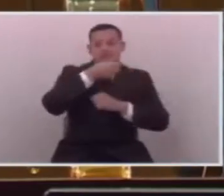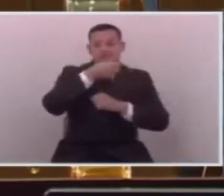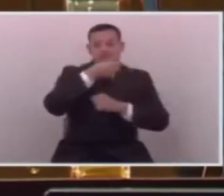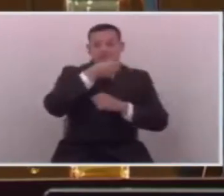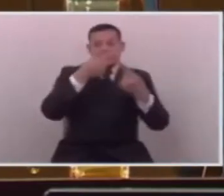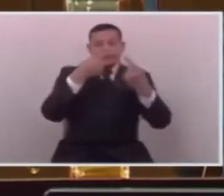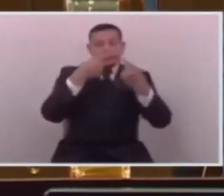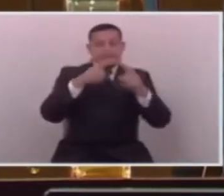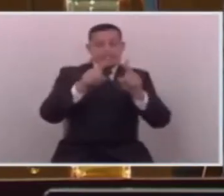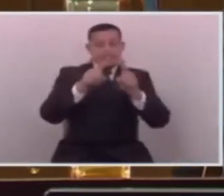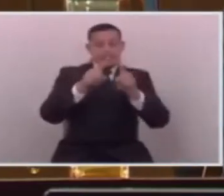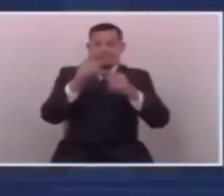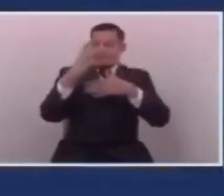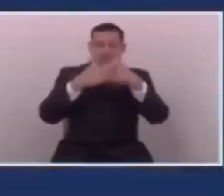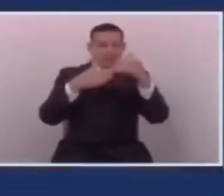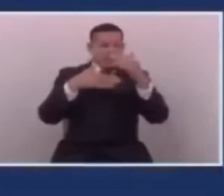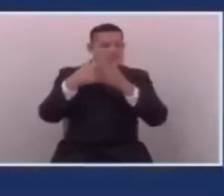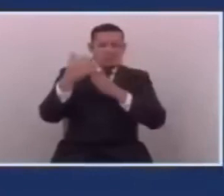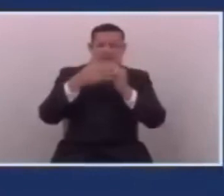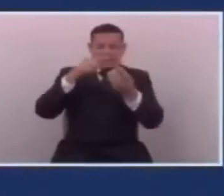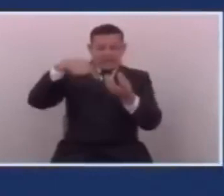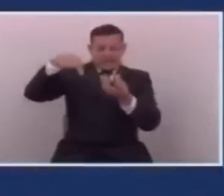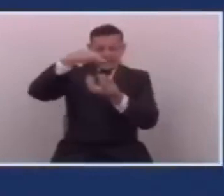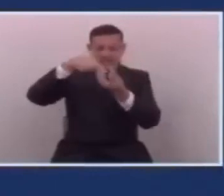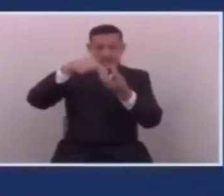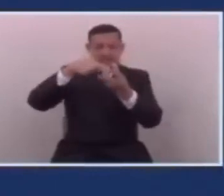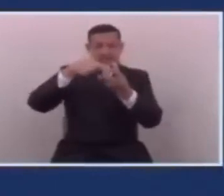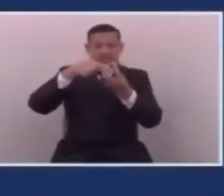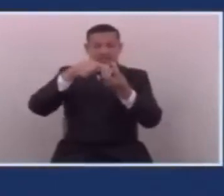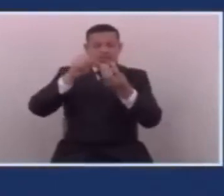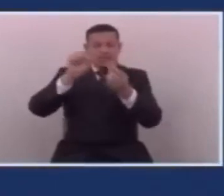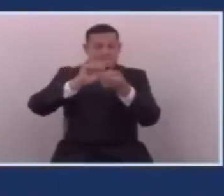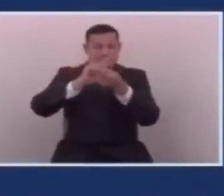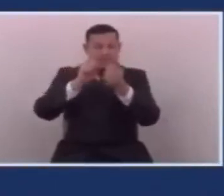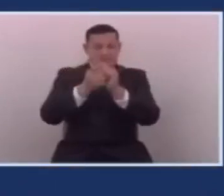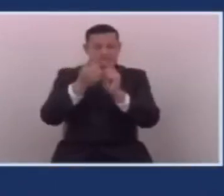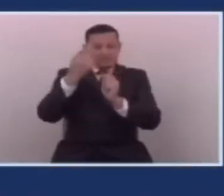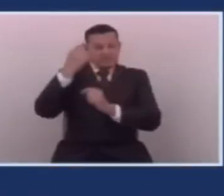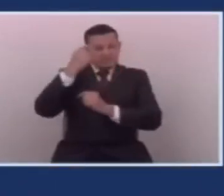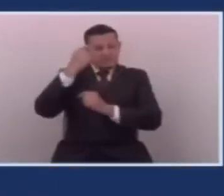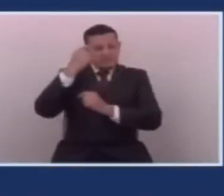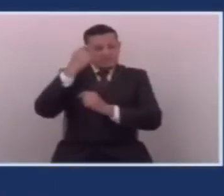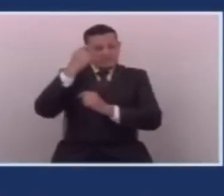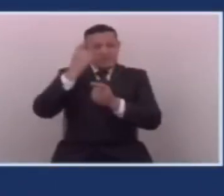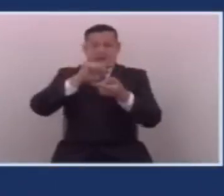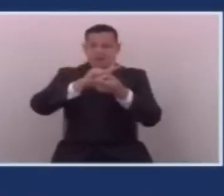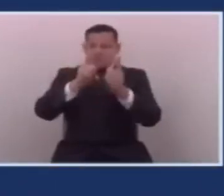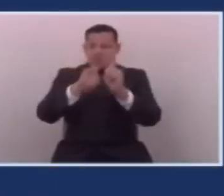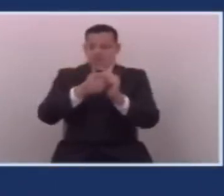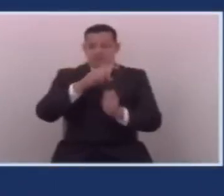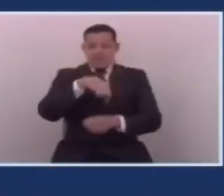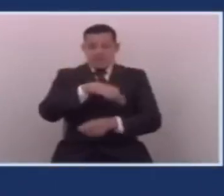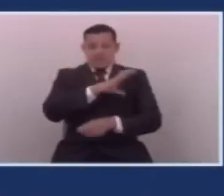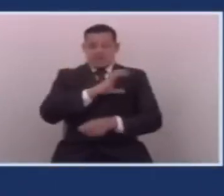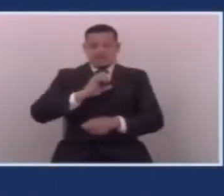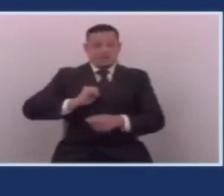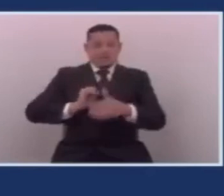Pero a pesar de lo que ellos piensen, los cambios en este país no se van a detener.